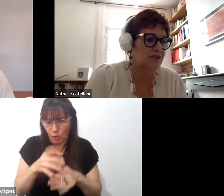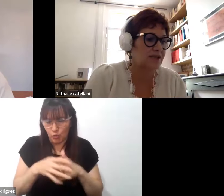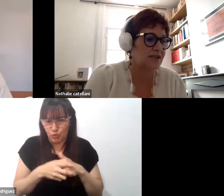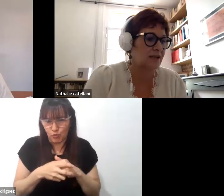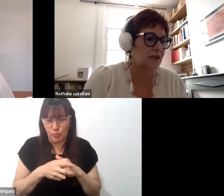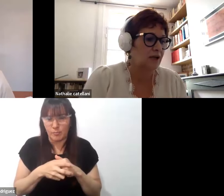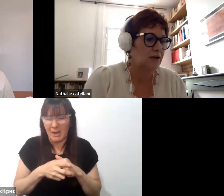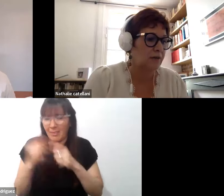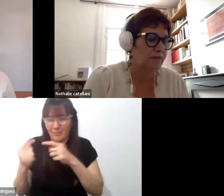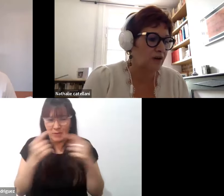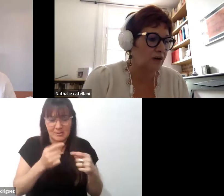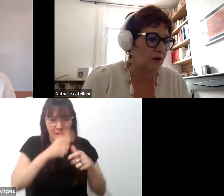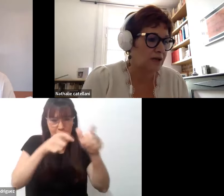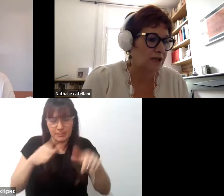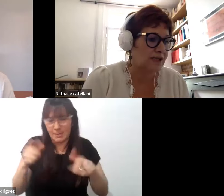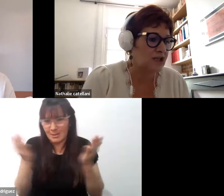estudiantes.